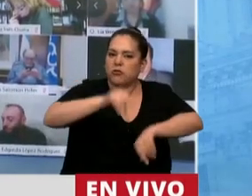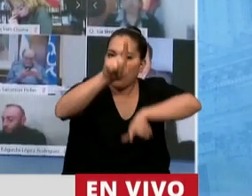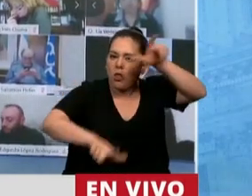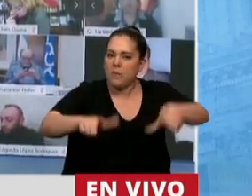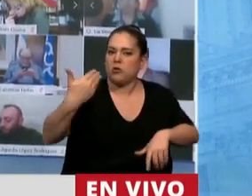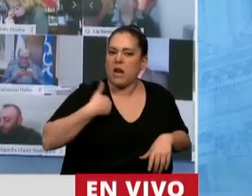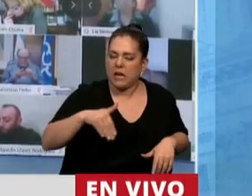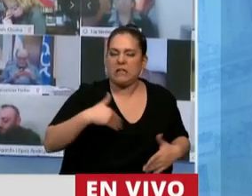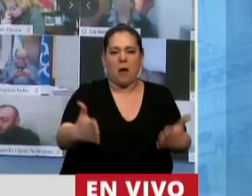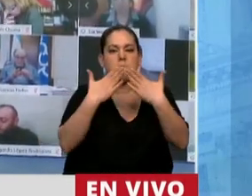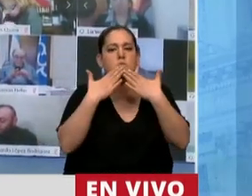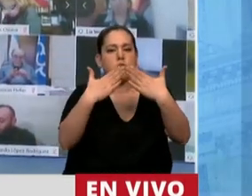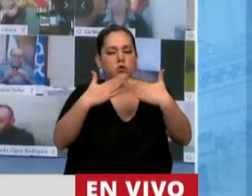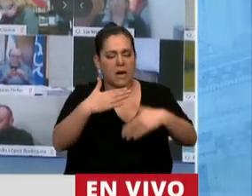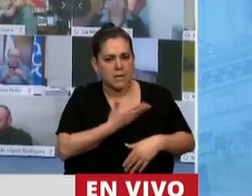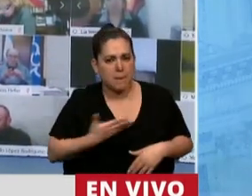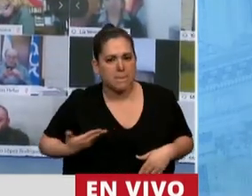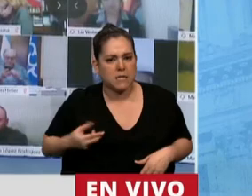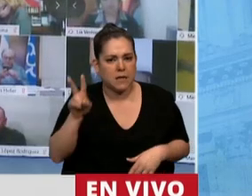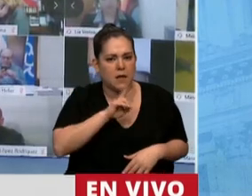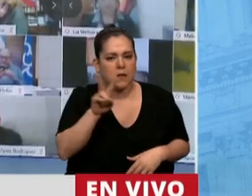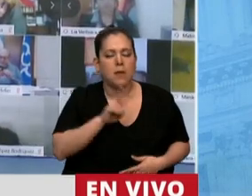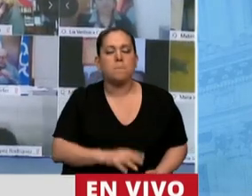argentinos. Muchas gracias, Presidenta.